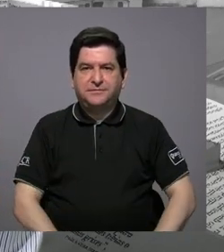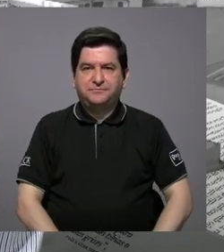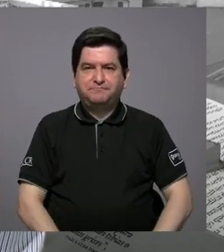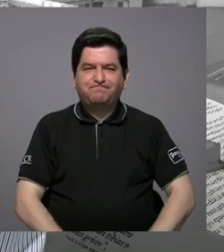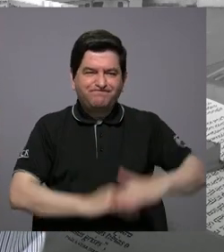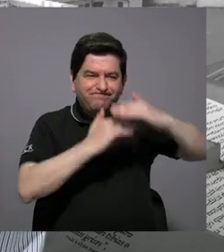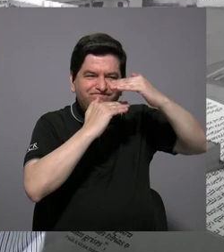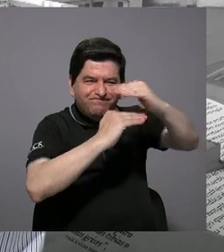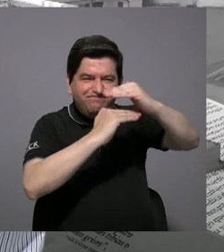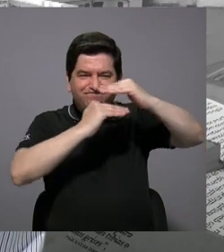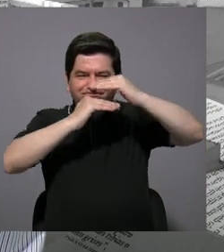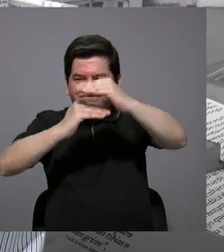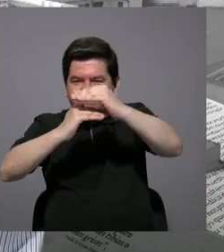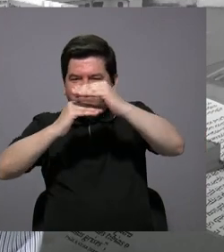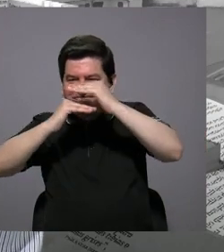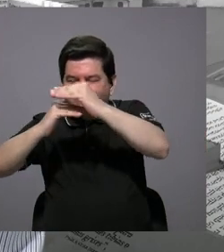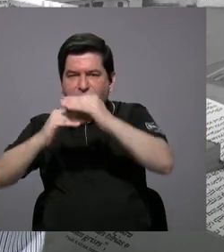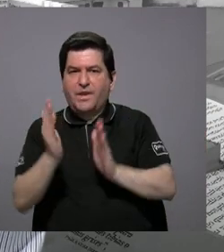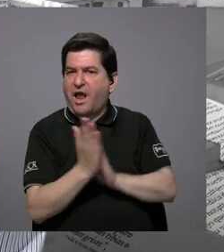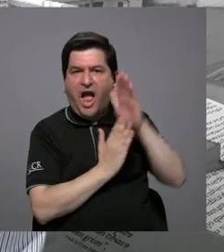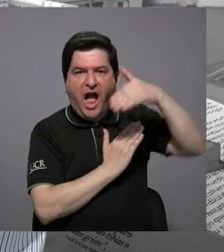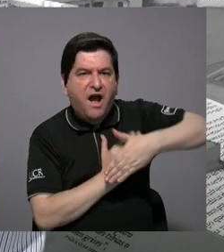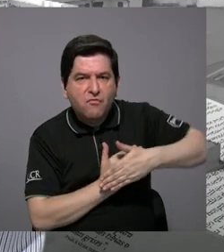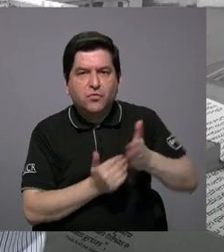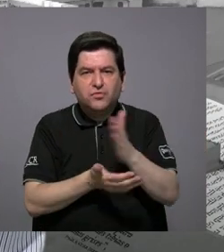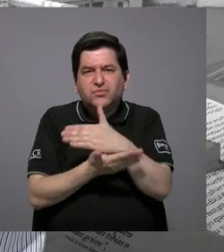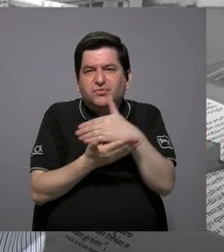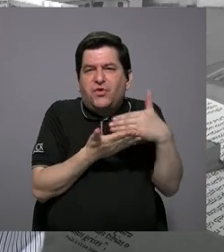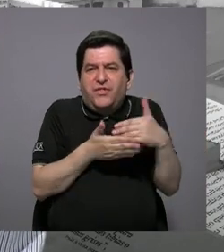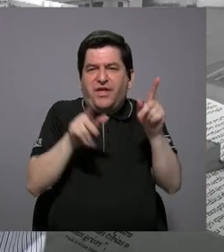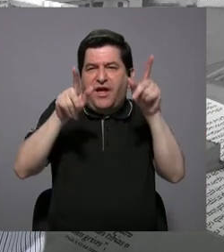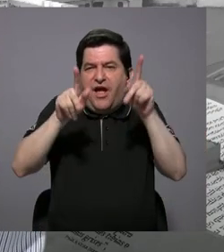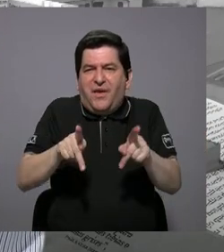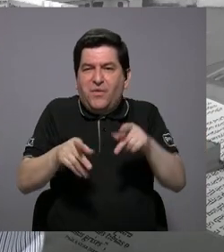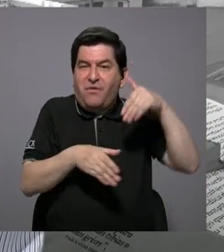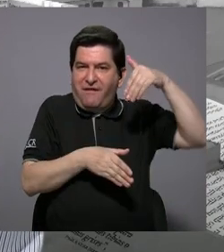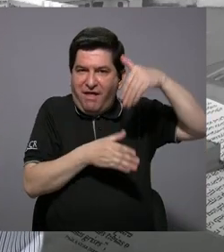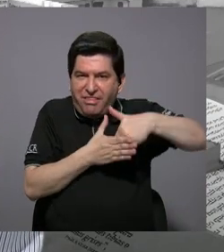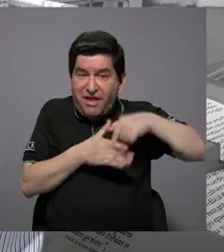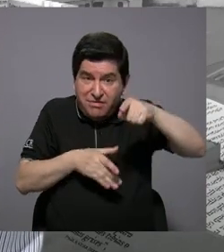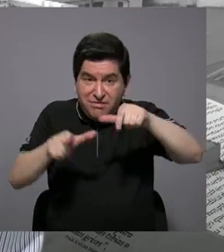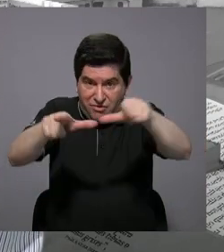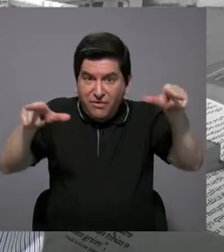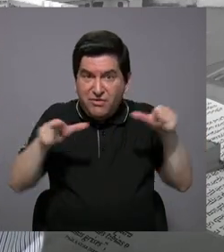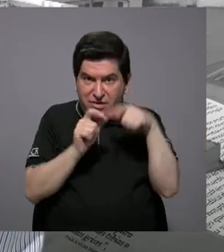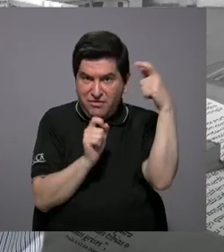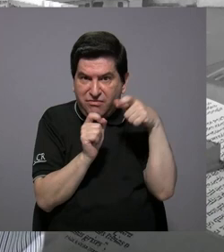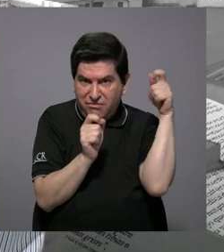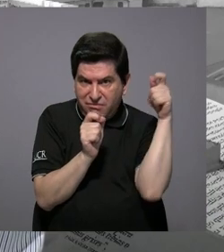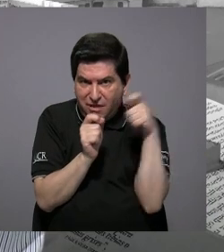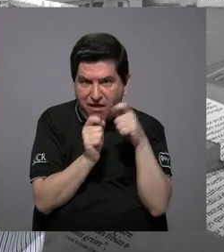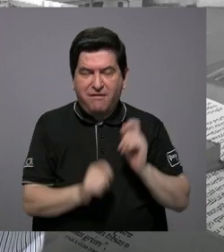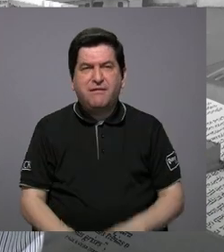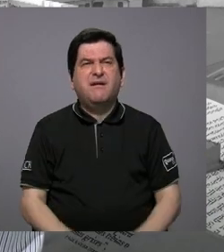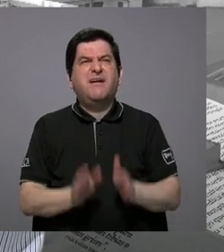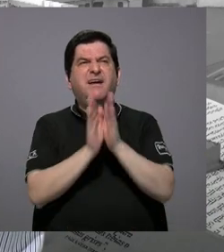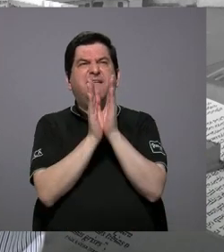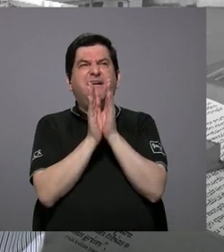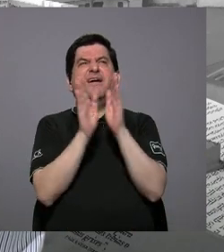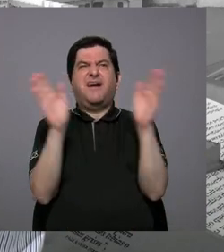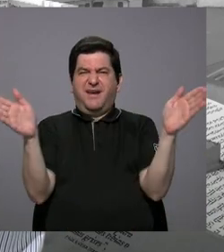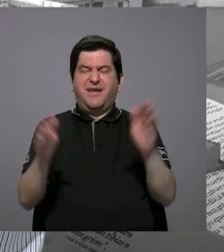limitando los abusos de algunas personas dentro de ese territorio. En general,